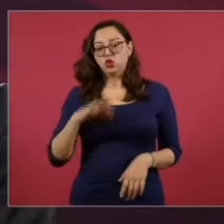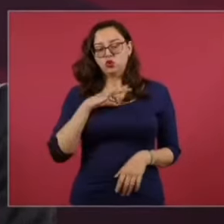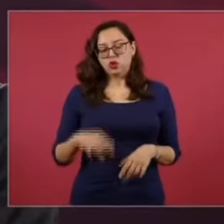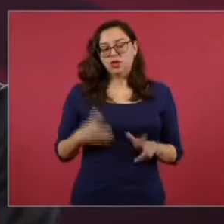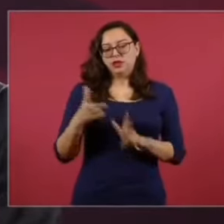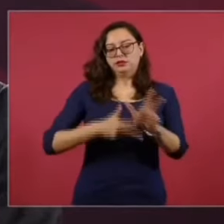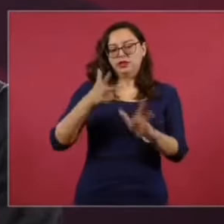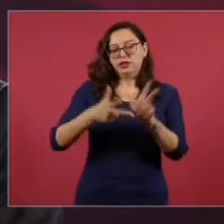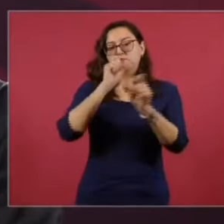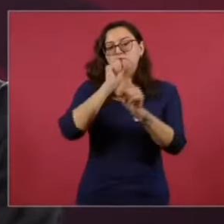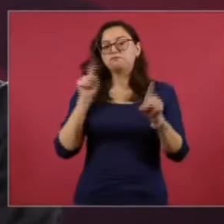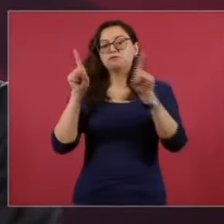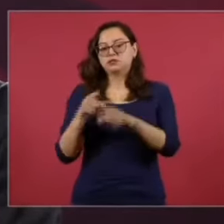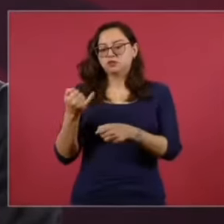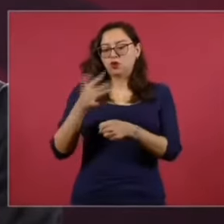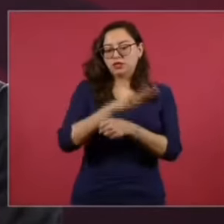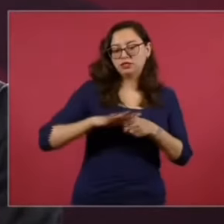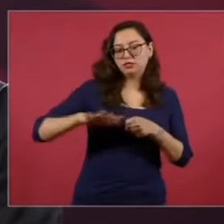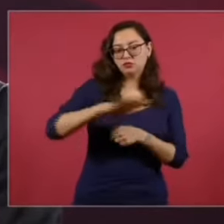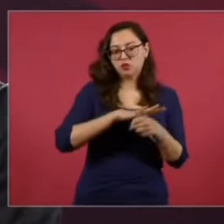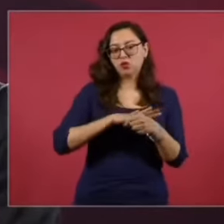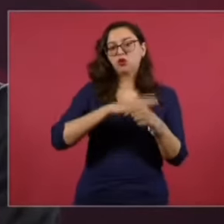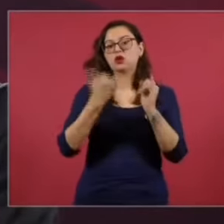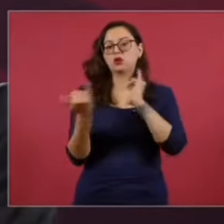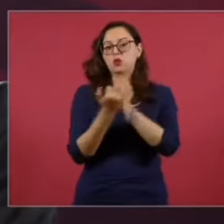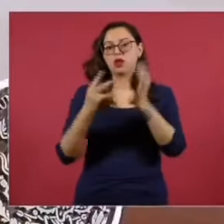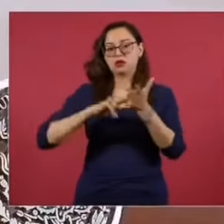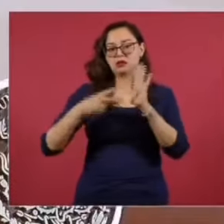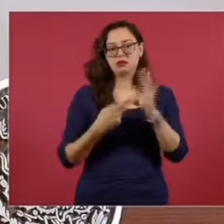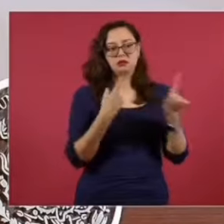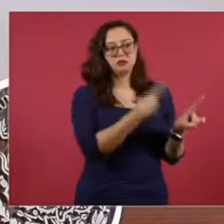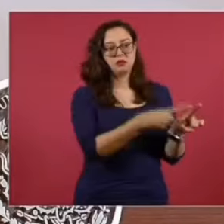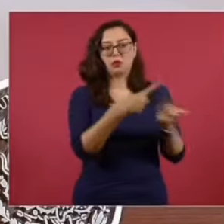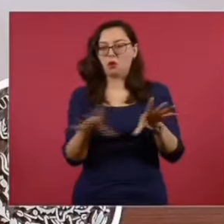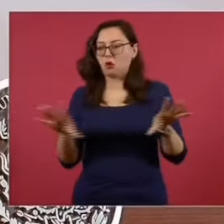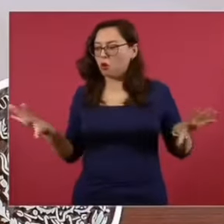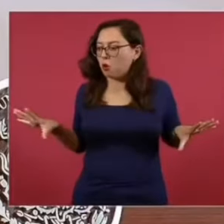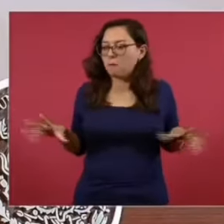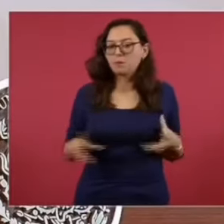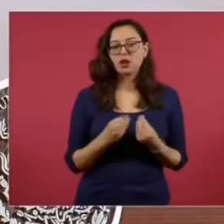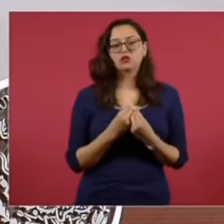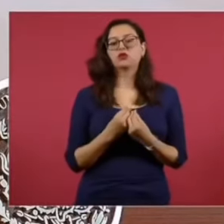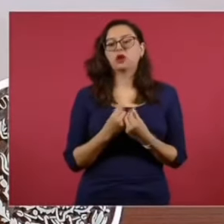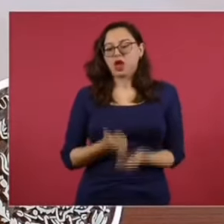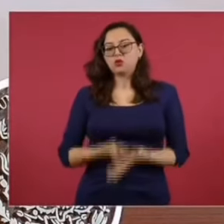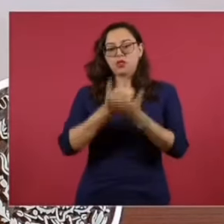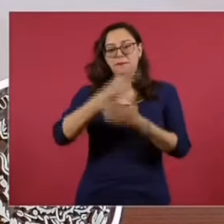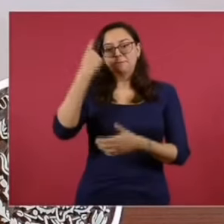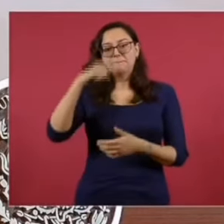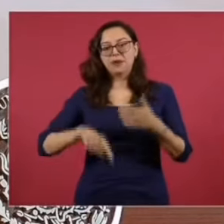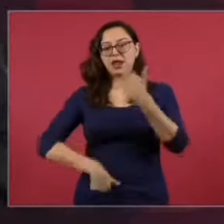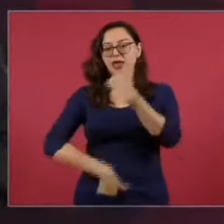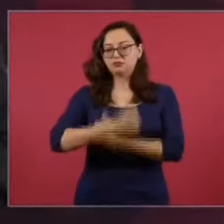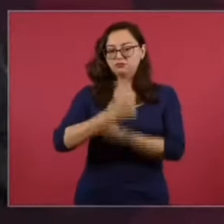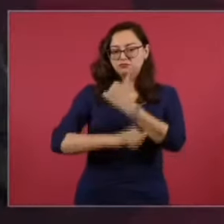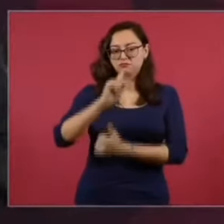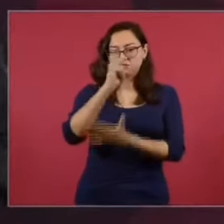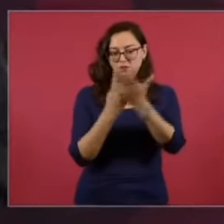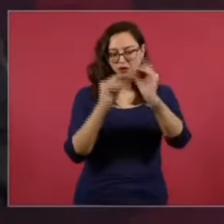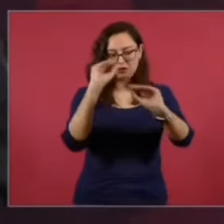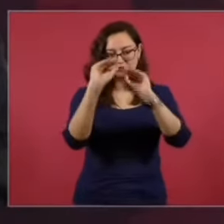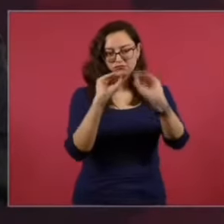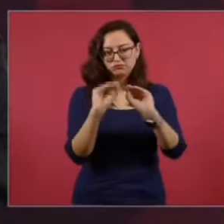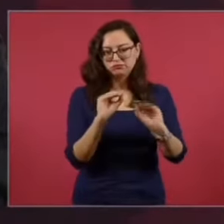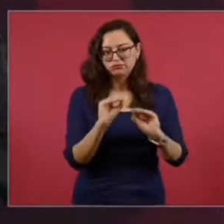Istmo de Tehuantepec, de consultores y despachos de ingeniería, que con solidaridad y compromiso se involucraron en el diseño del mapa curricular